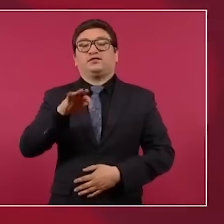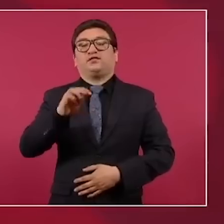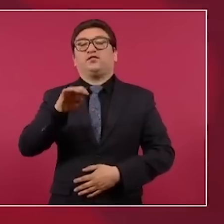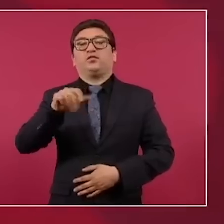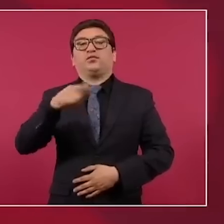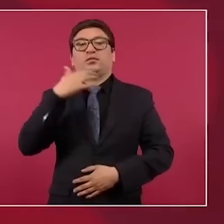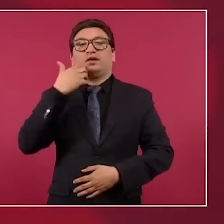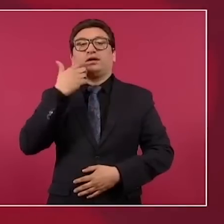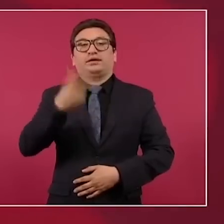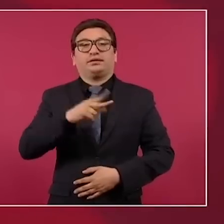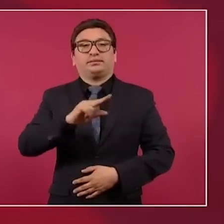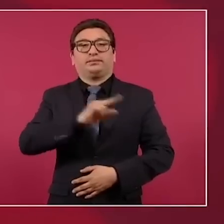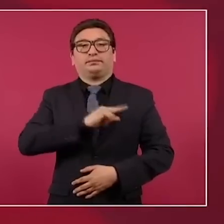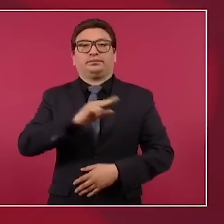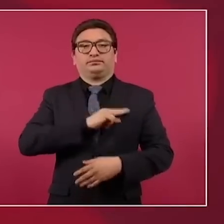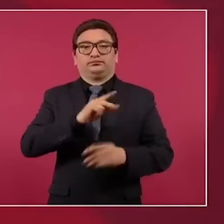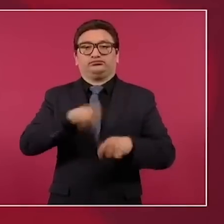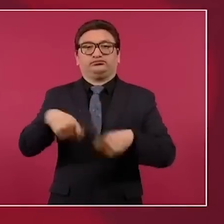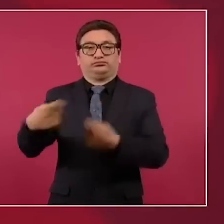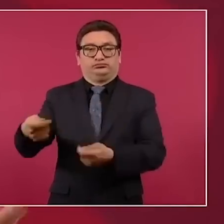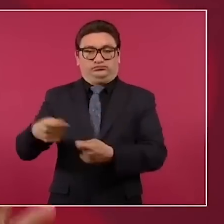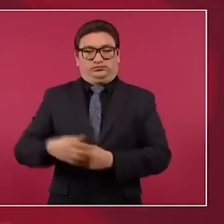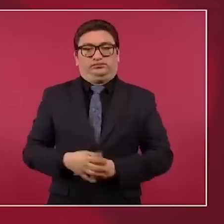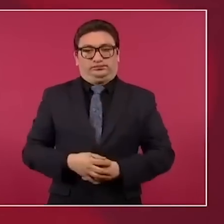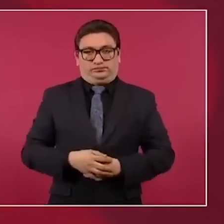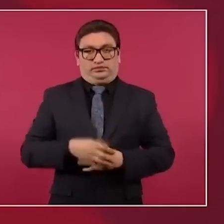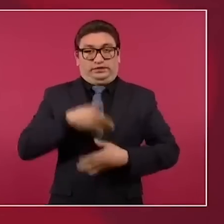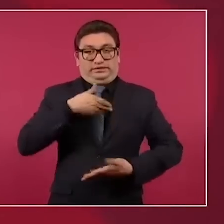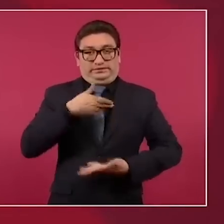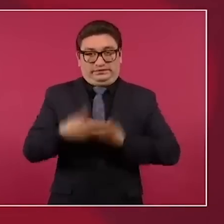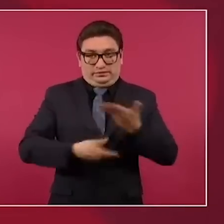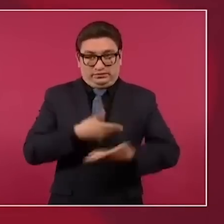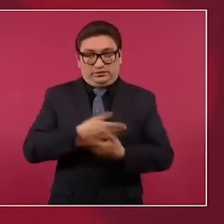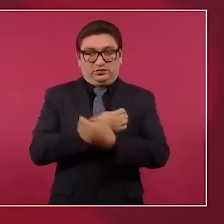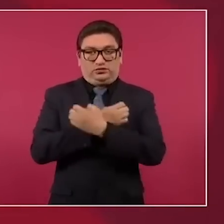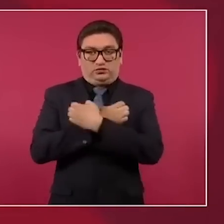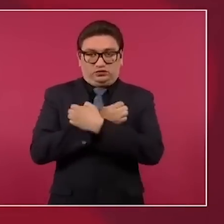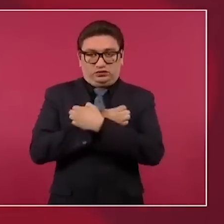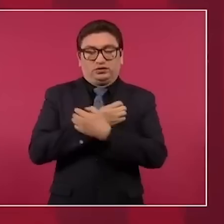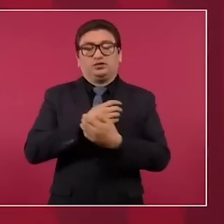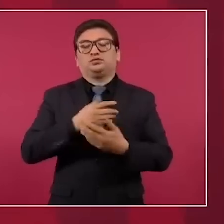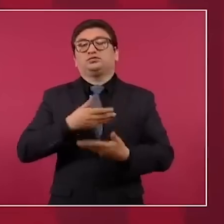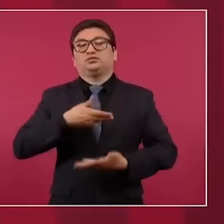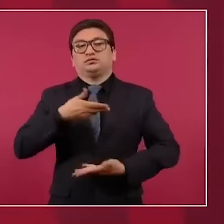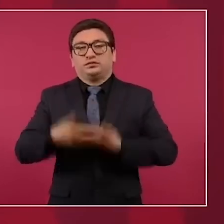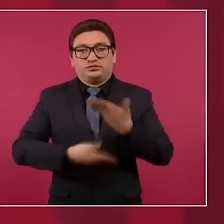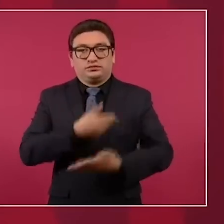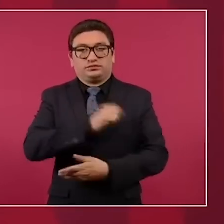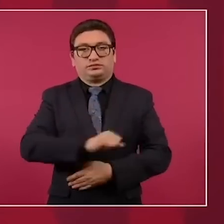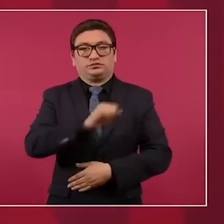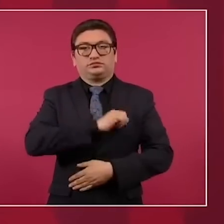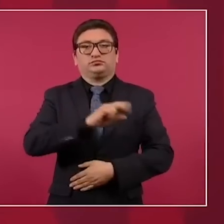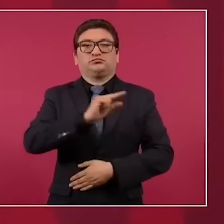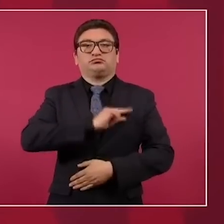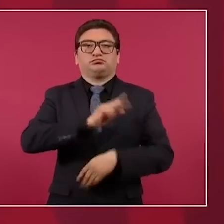de los servicios de educación, de los servicios de salud.